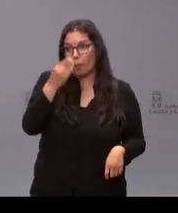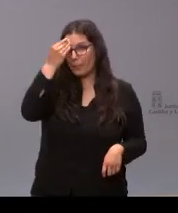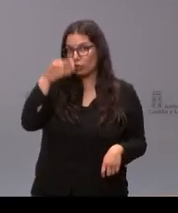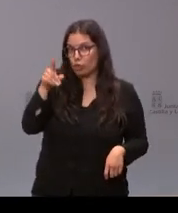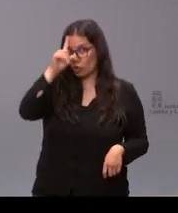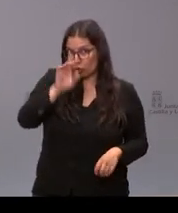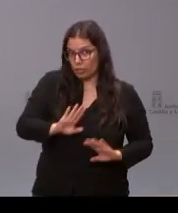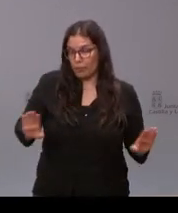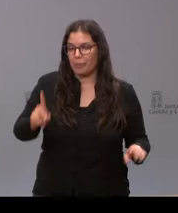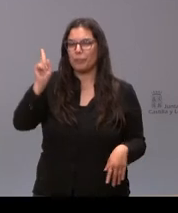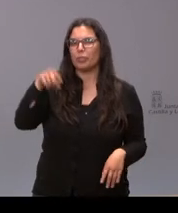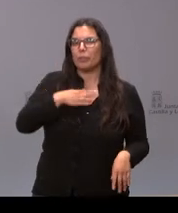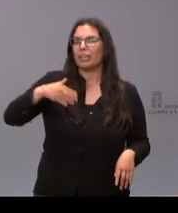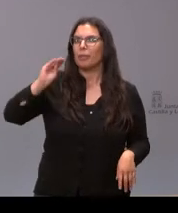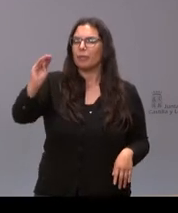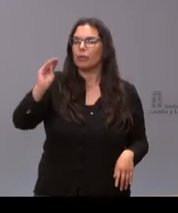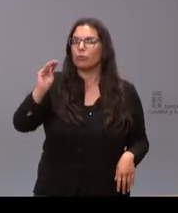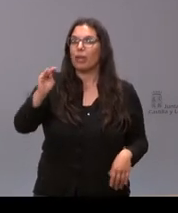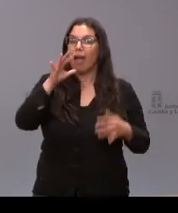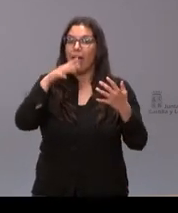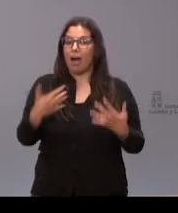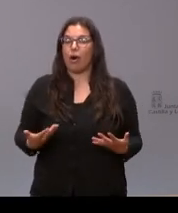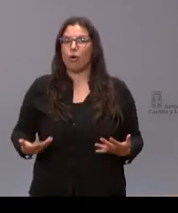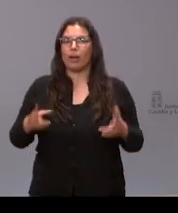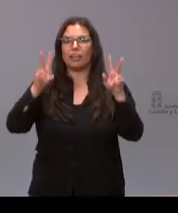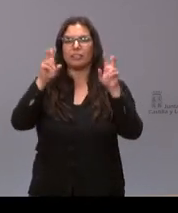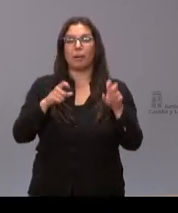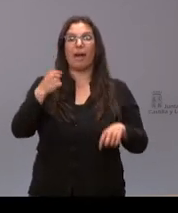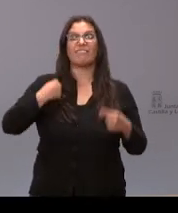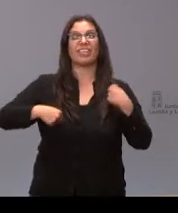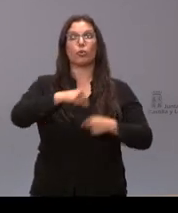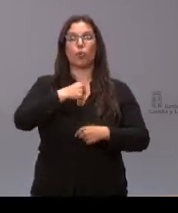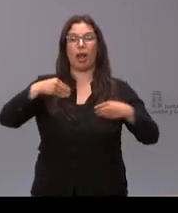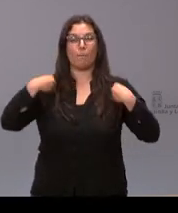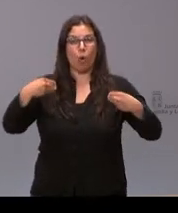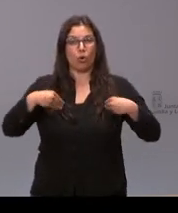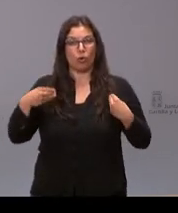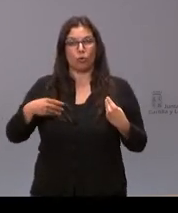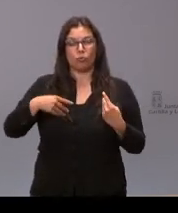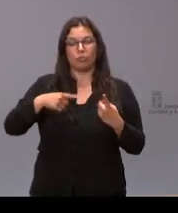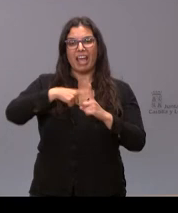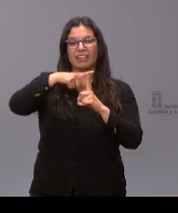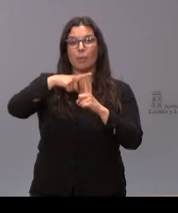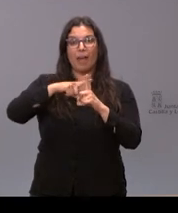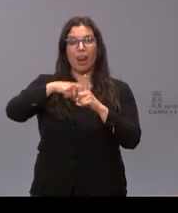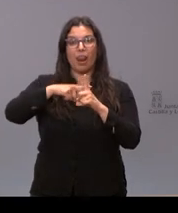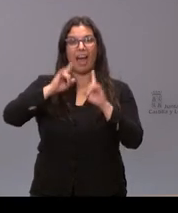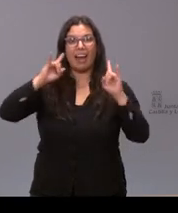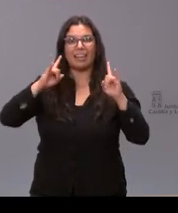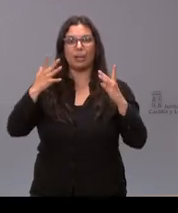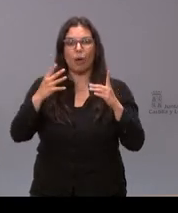quería preguntar también en qué nivel de alerta estamos en relación con la viruela del mono cero tienen algún